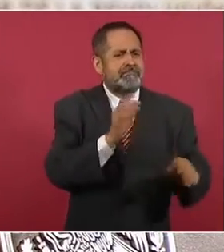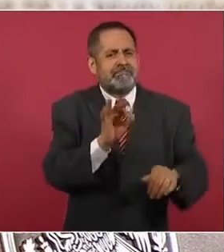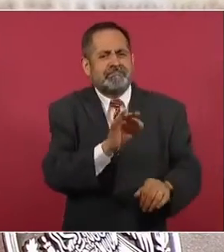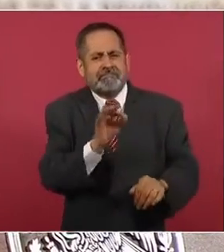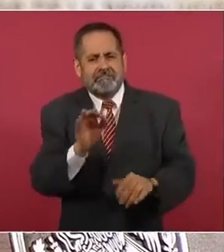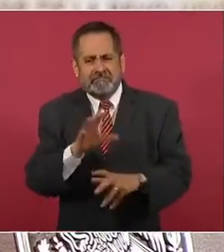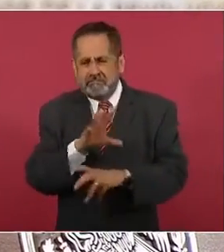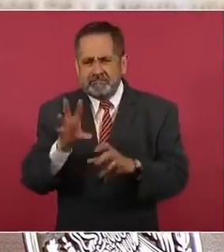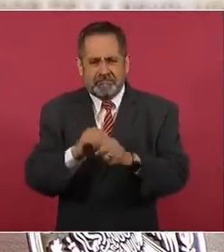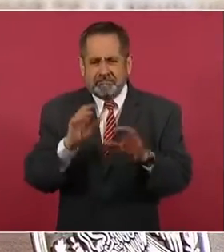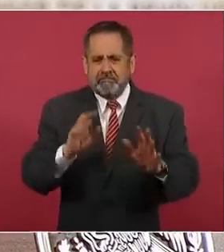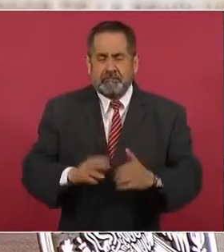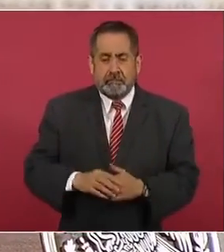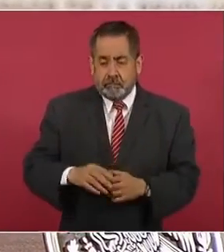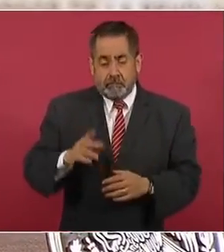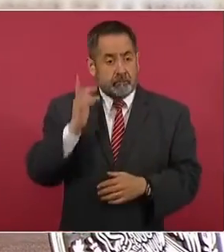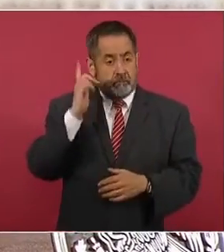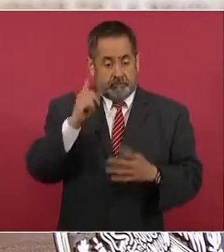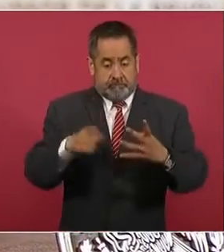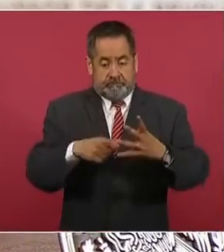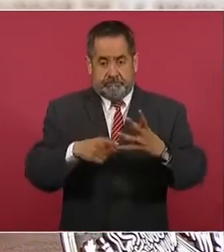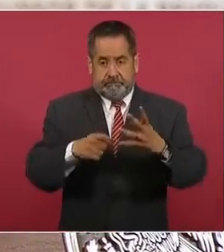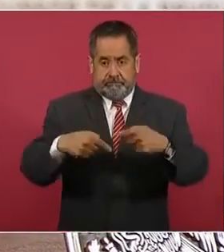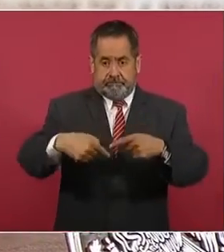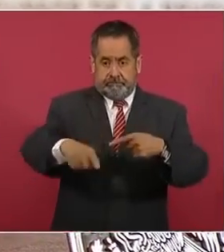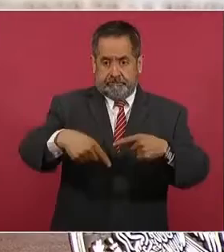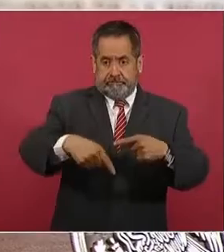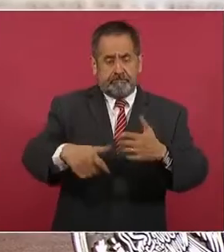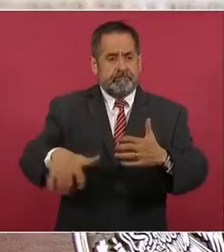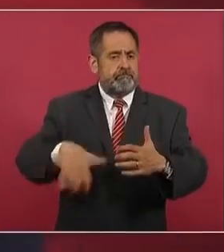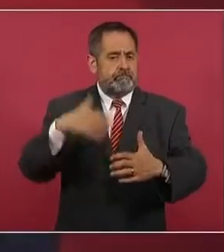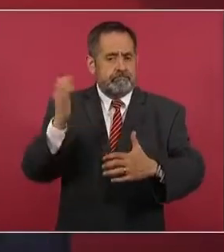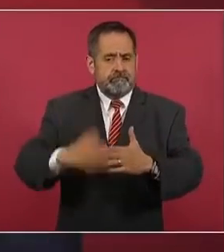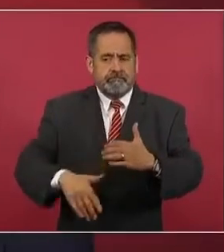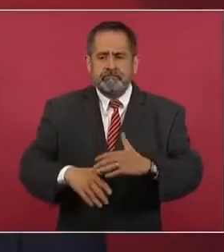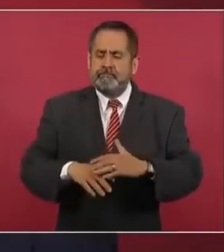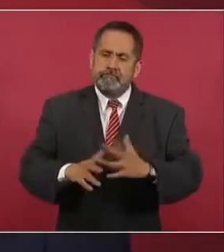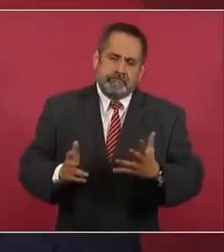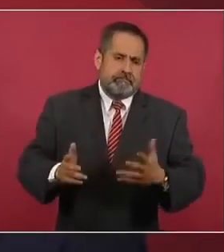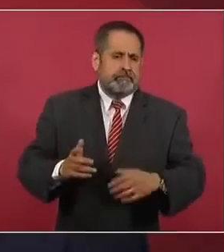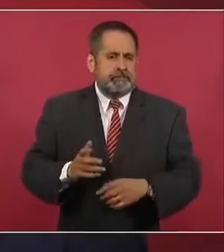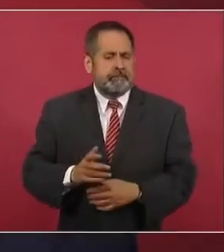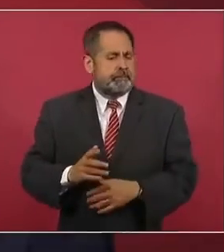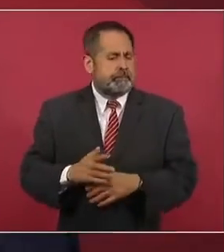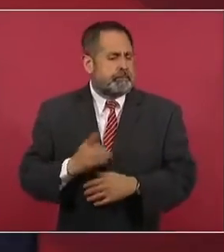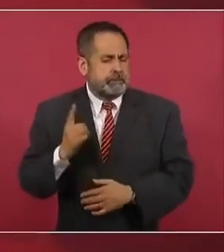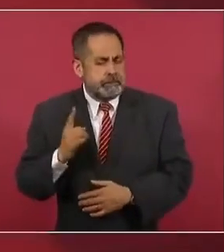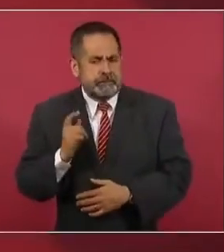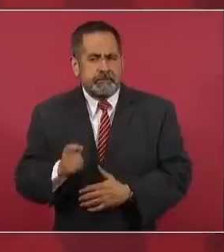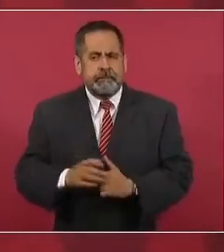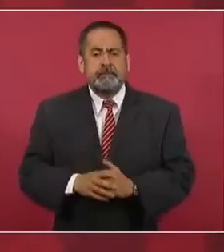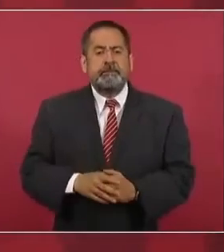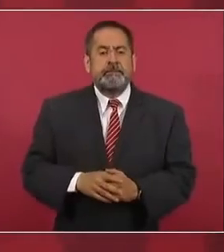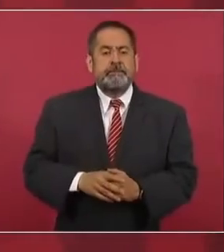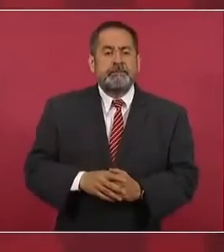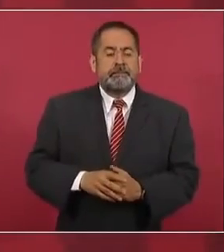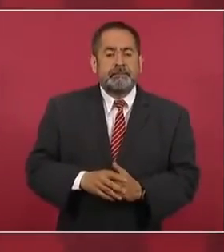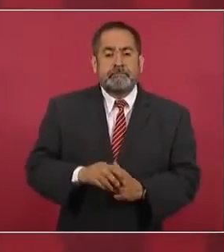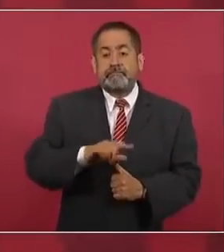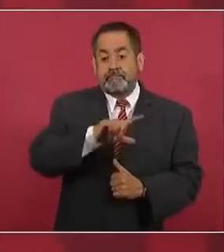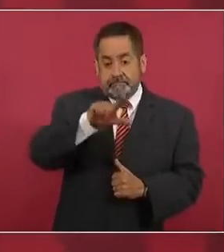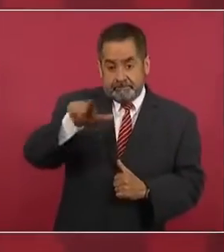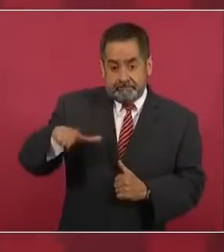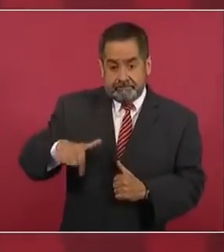terminar a finales de este mes, porque posteriormente ya